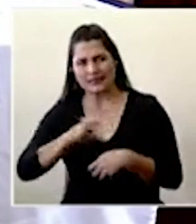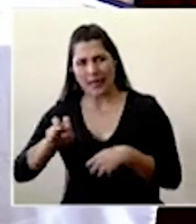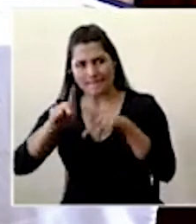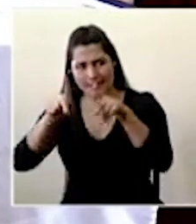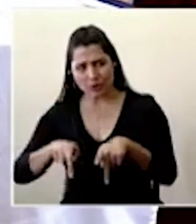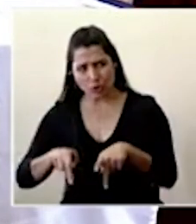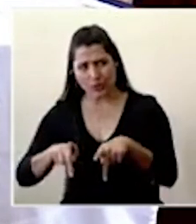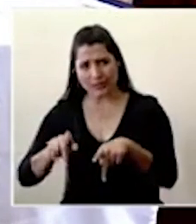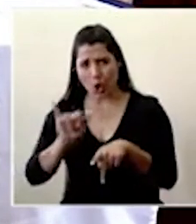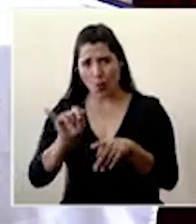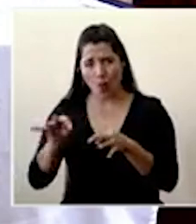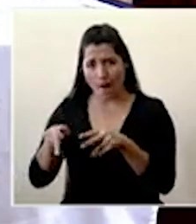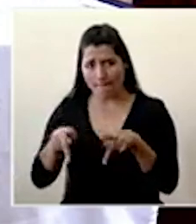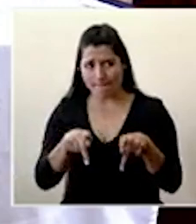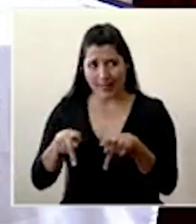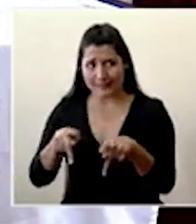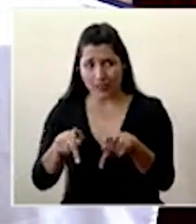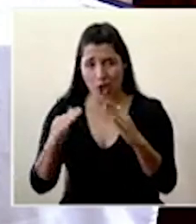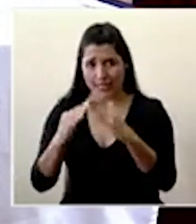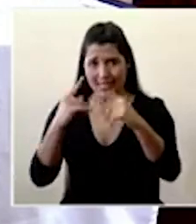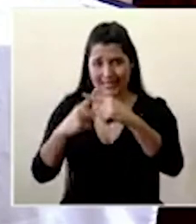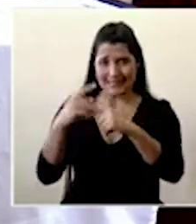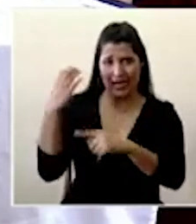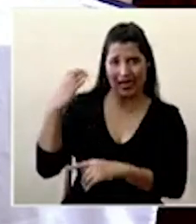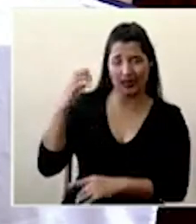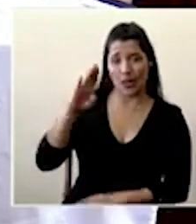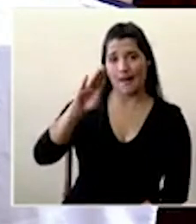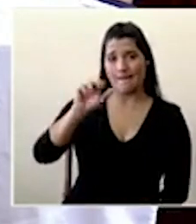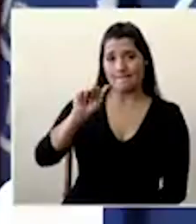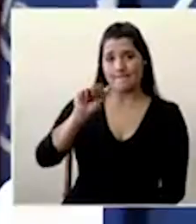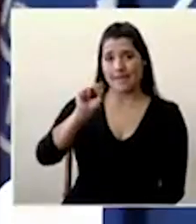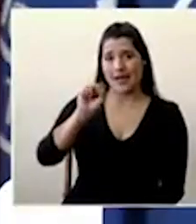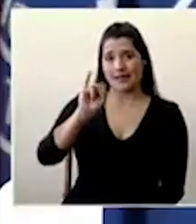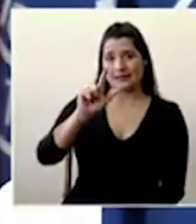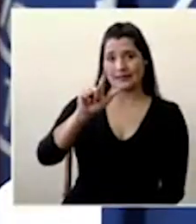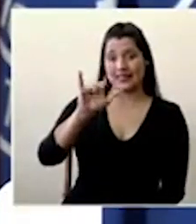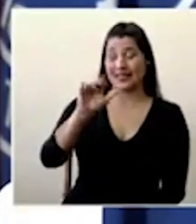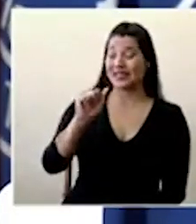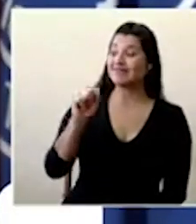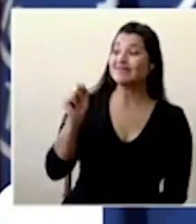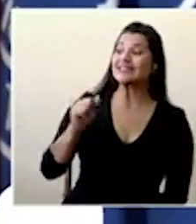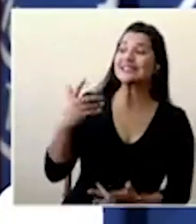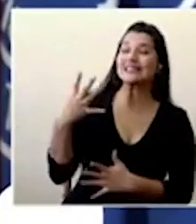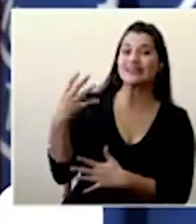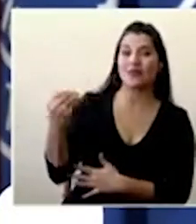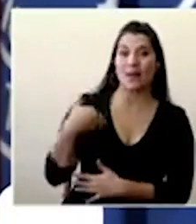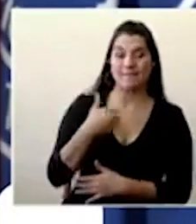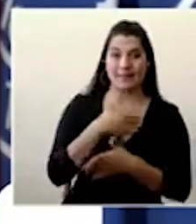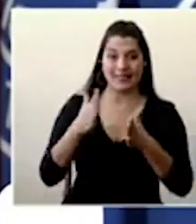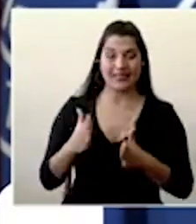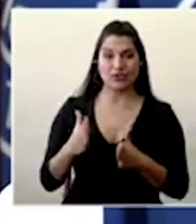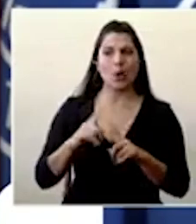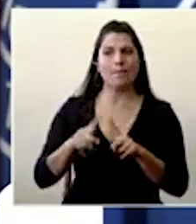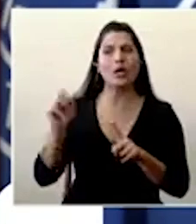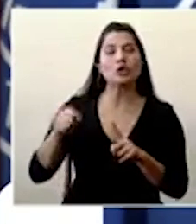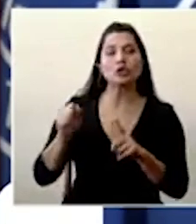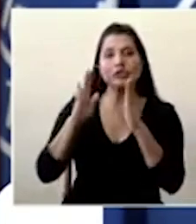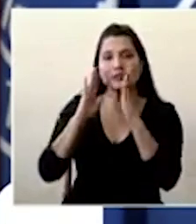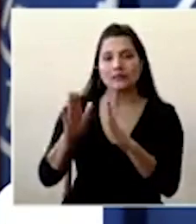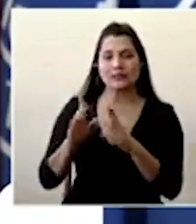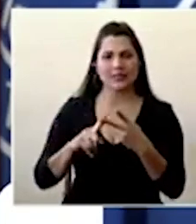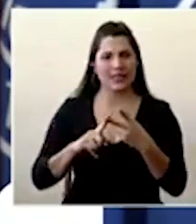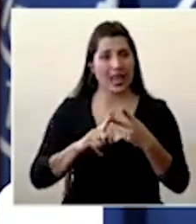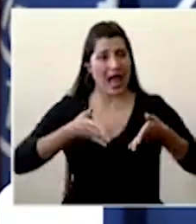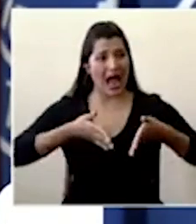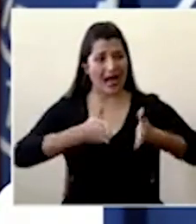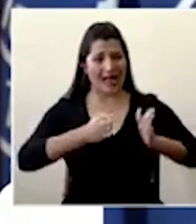bueno eso lo manejo el ministerio de seguridad y ya no está el ministro pero si sé que se hizo la intervención en su momento en las calles